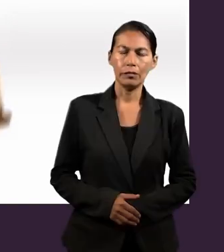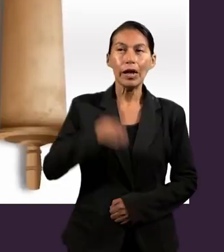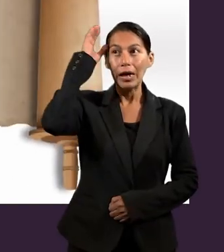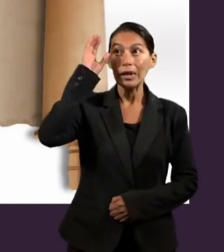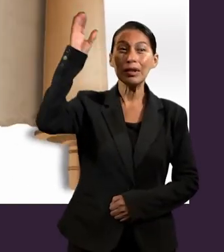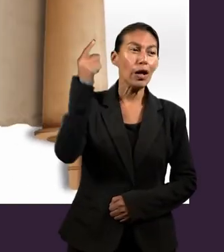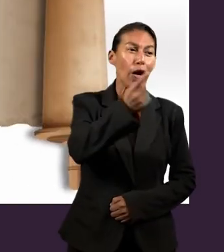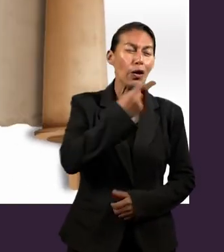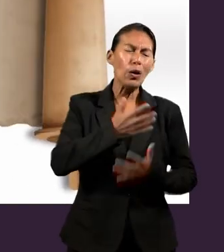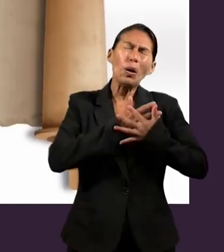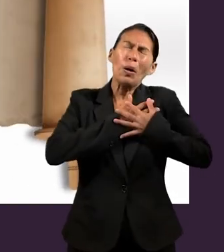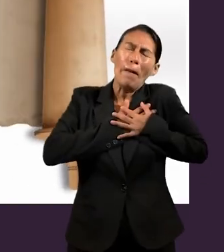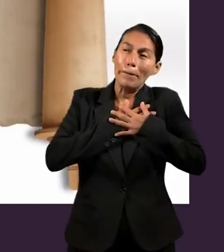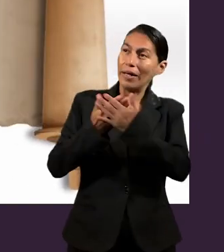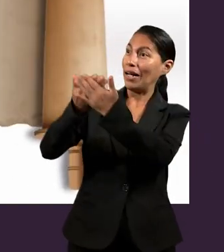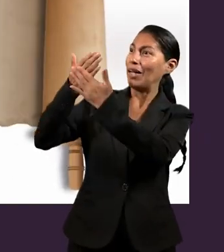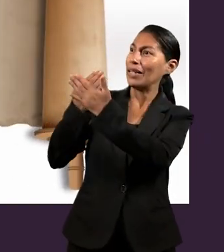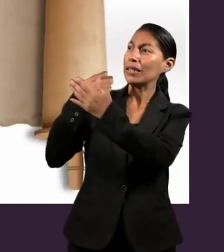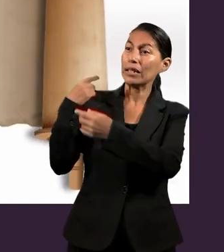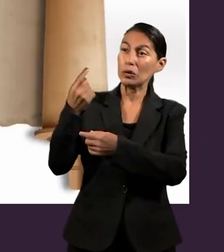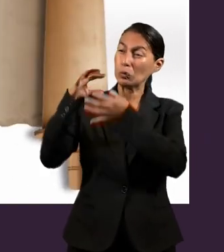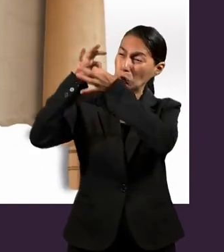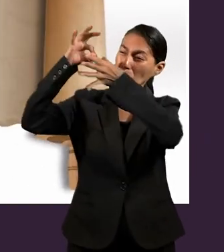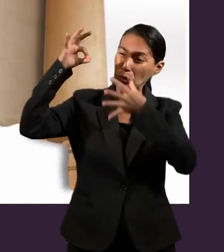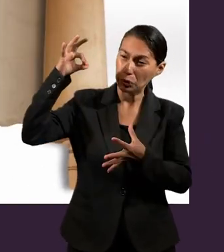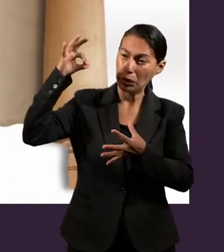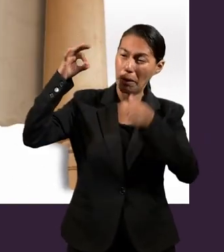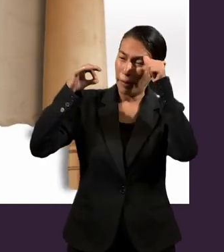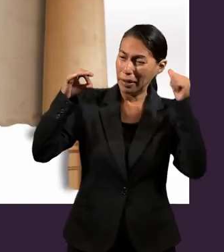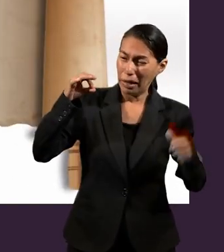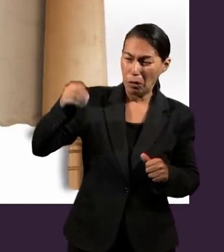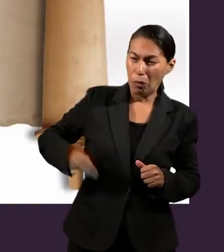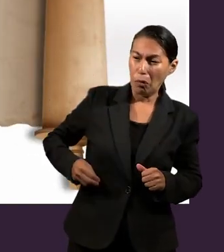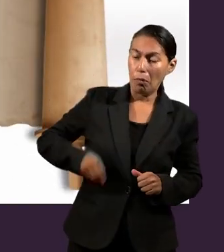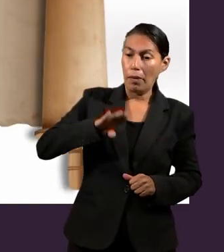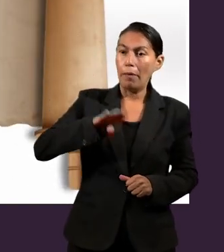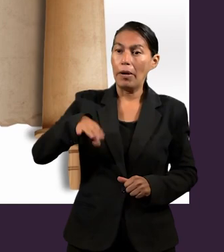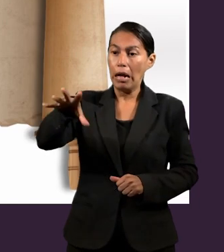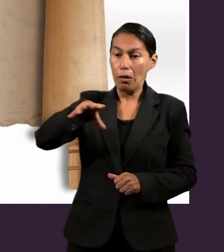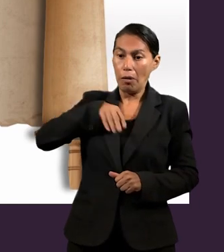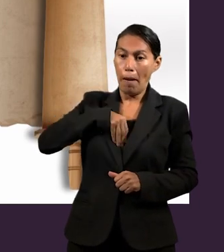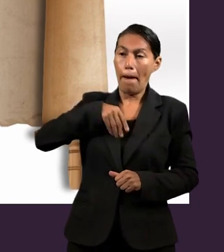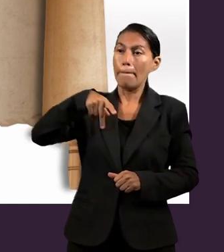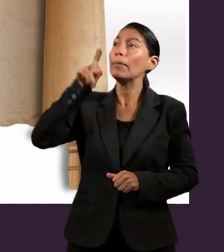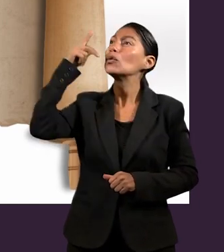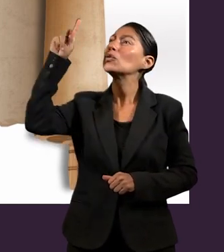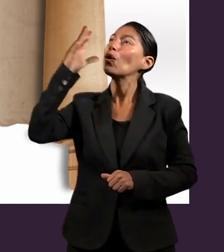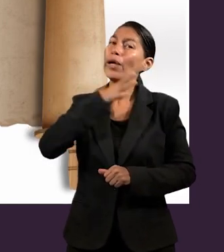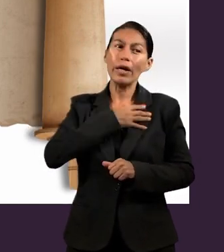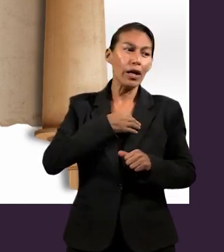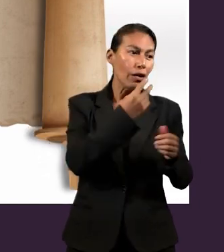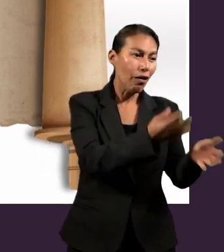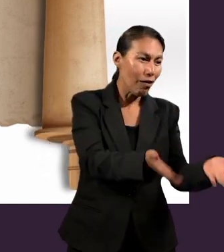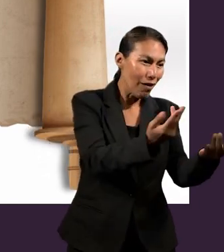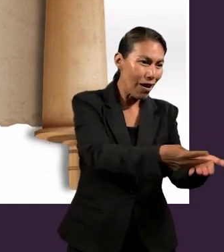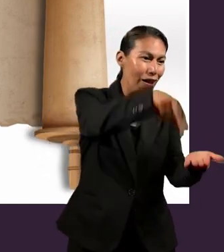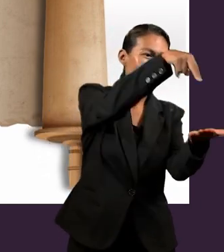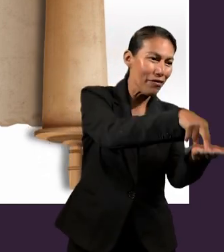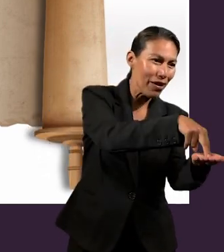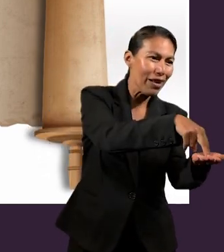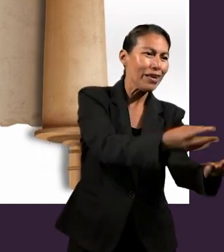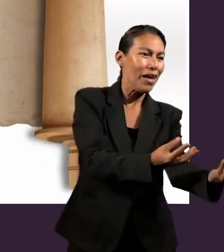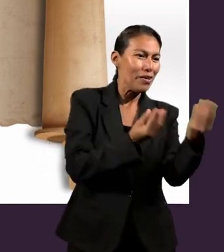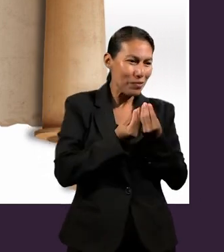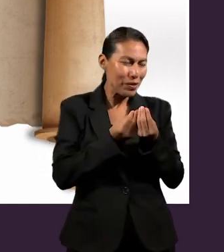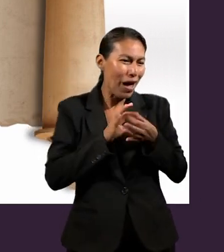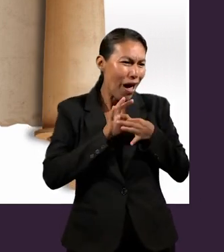Pero Dios, que rico en misericordia, por su gran amor con que nos amó, aun cuando estábamos muertos en pecado, nos